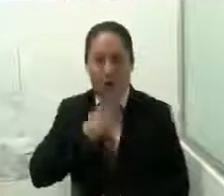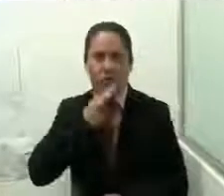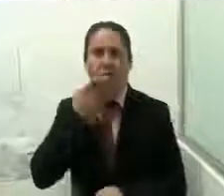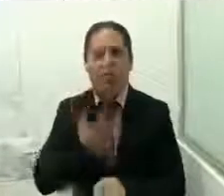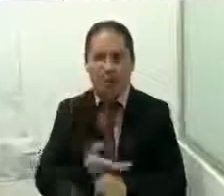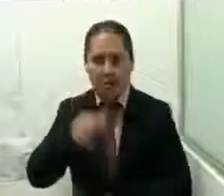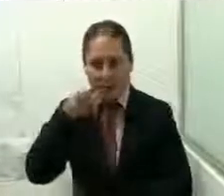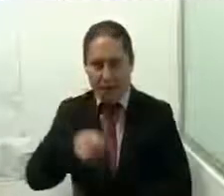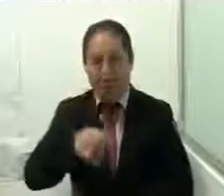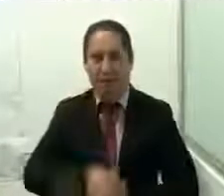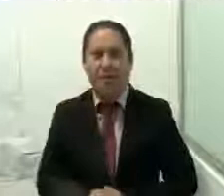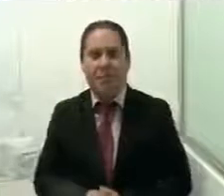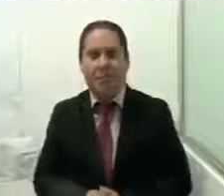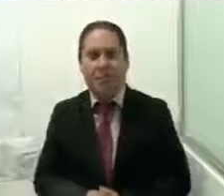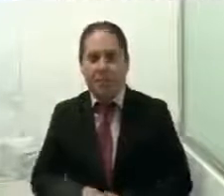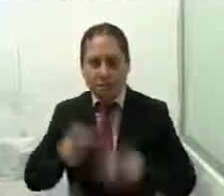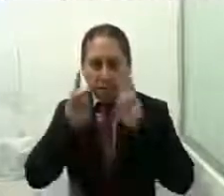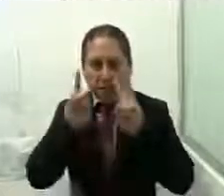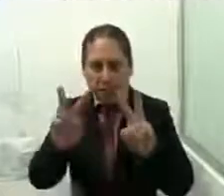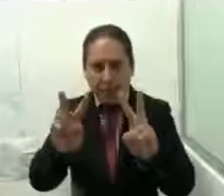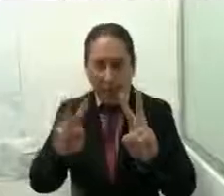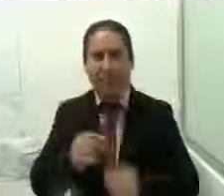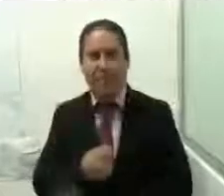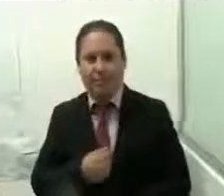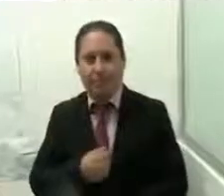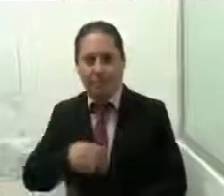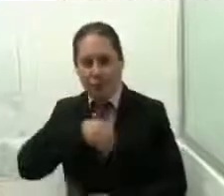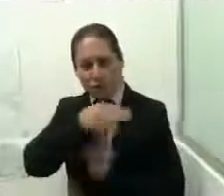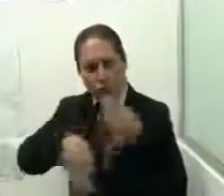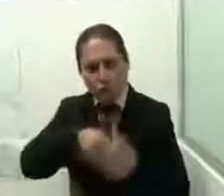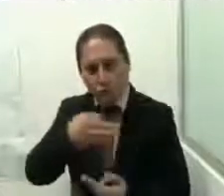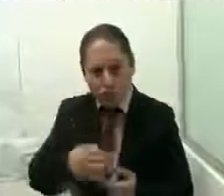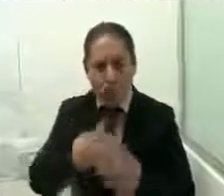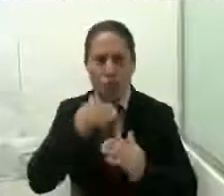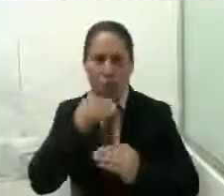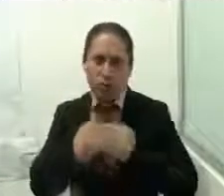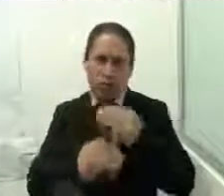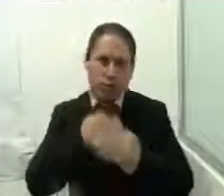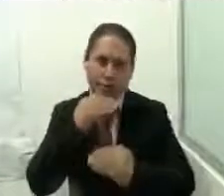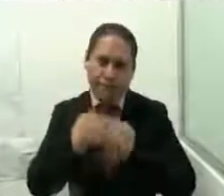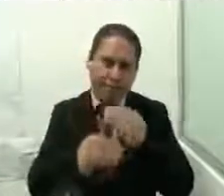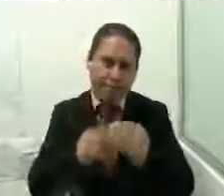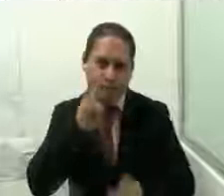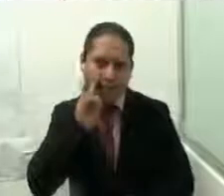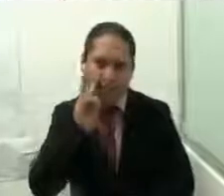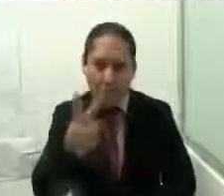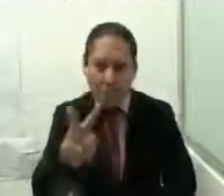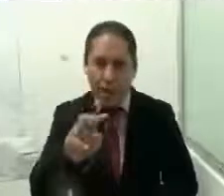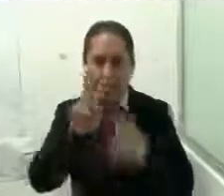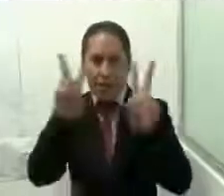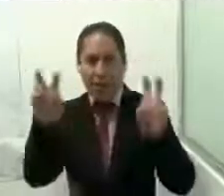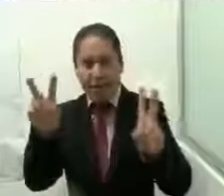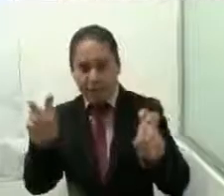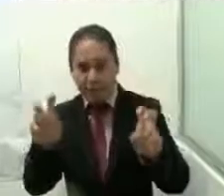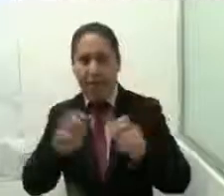hemos visto como bien nos acaba de decir todos los avances que hemos visto sobre todo en materia del tema